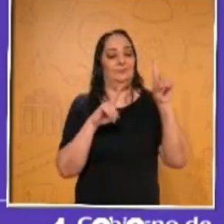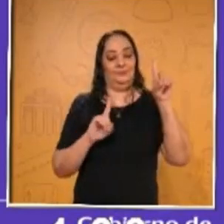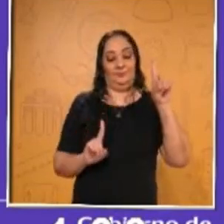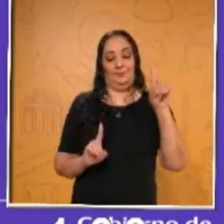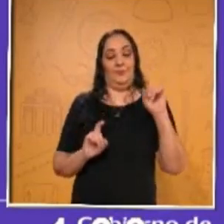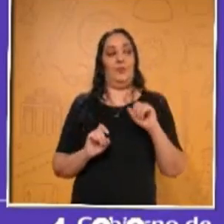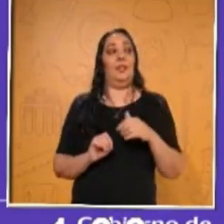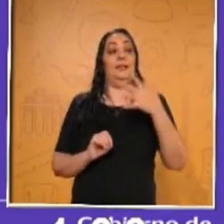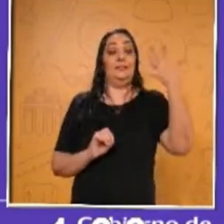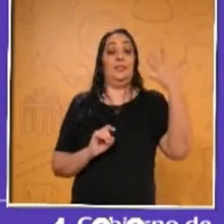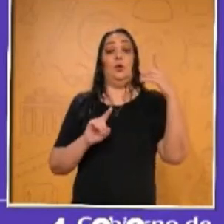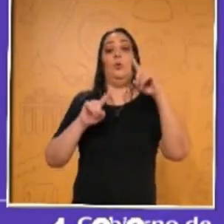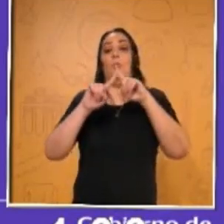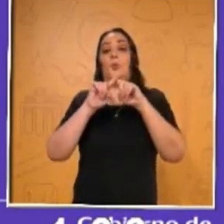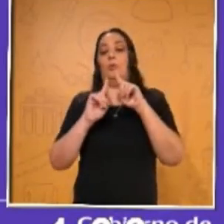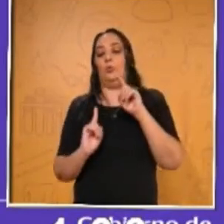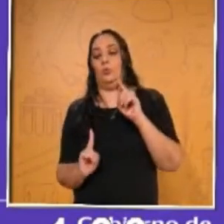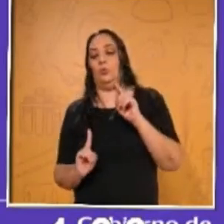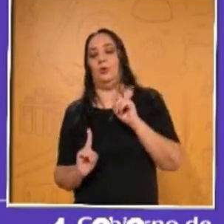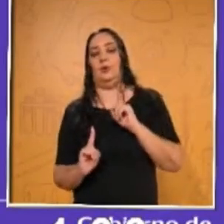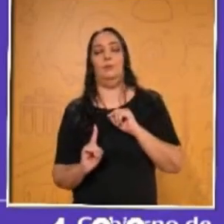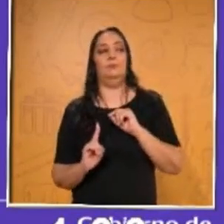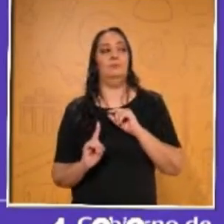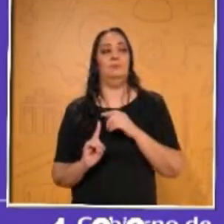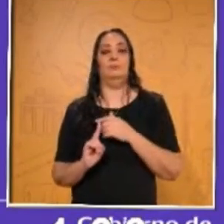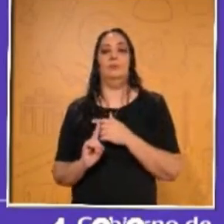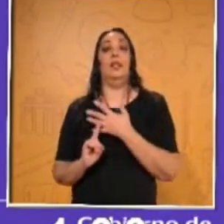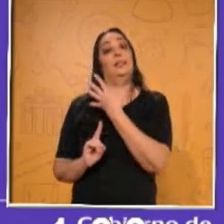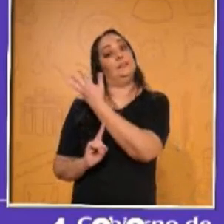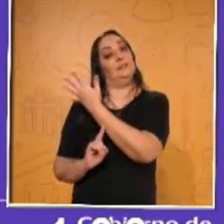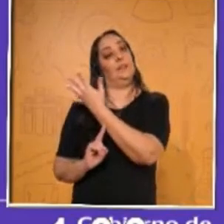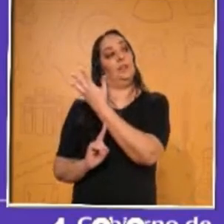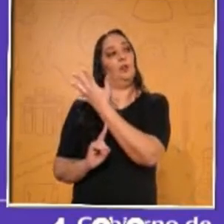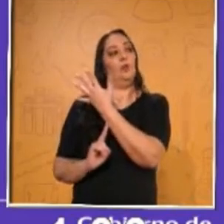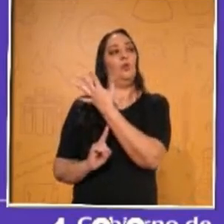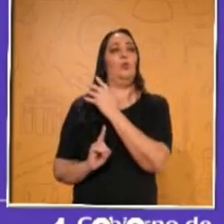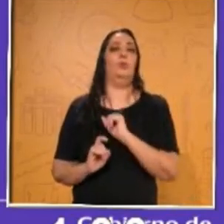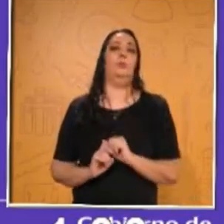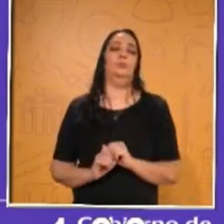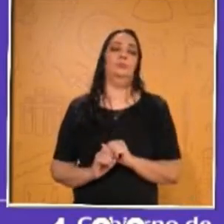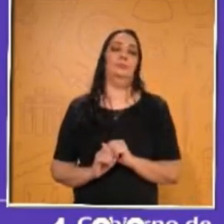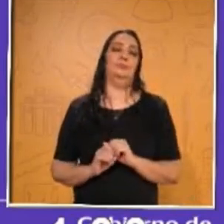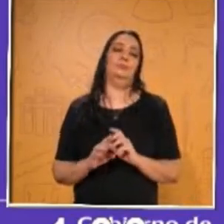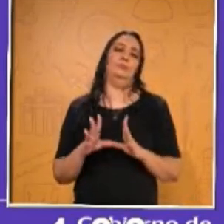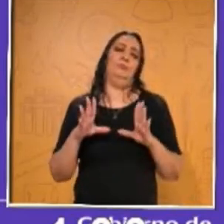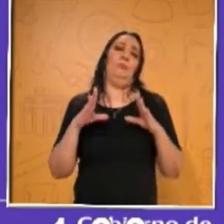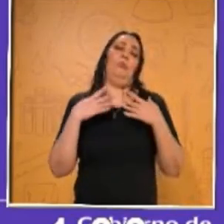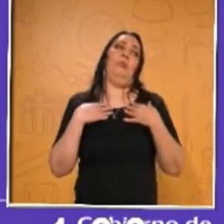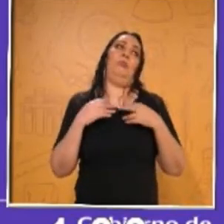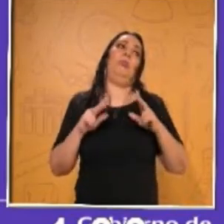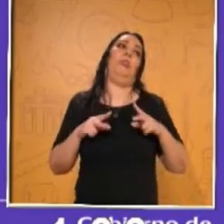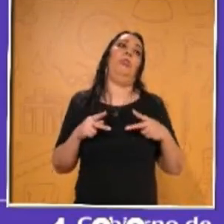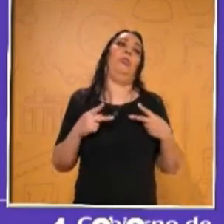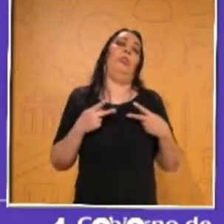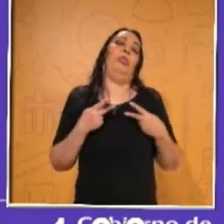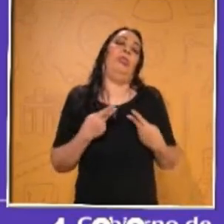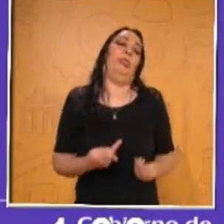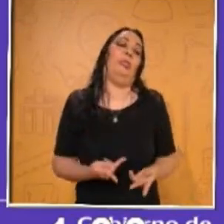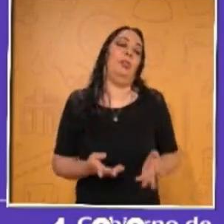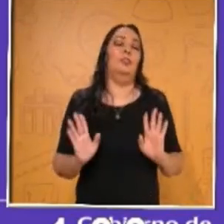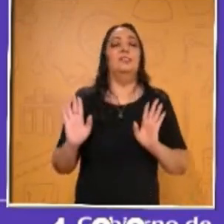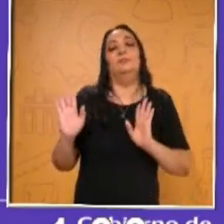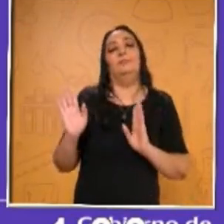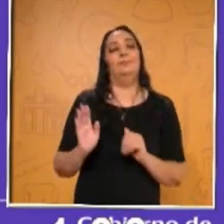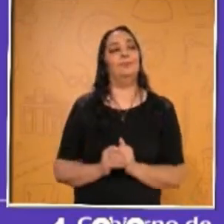Entonces, por una, cinco. ¡Ay, qué apagados! No, hombre, no comieron frijoles. No, hombre, no